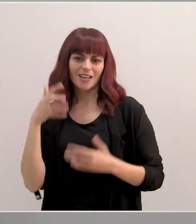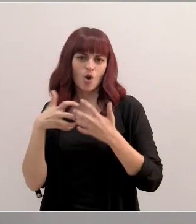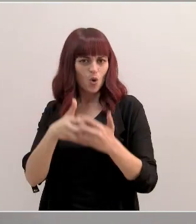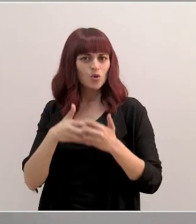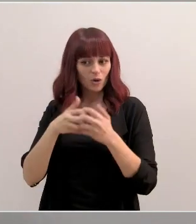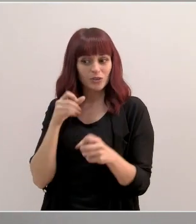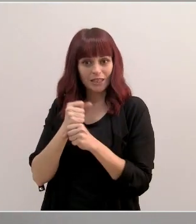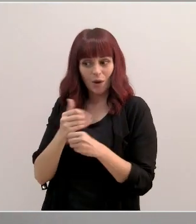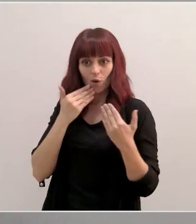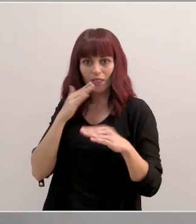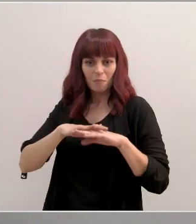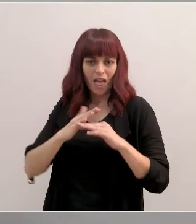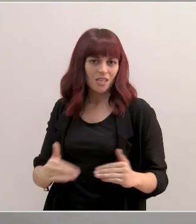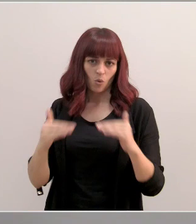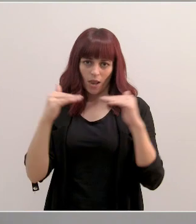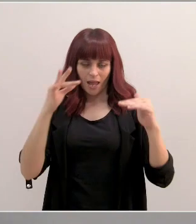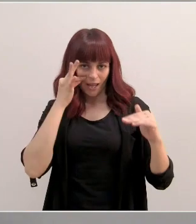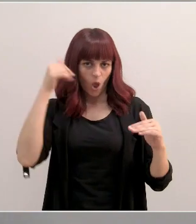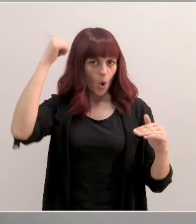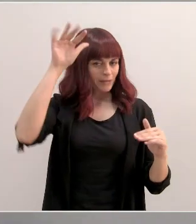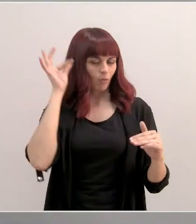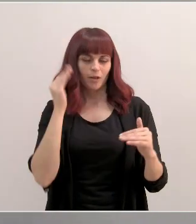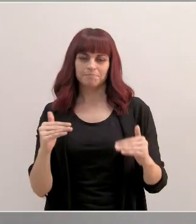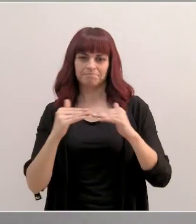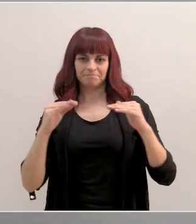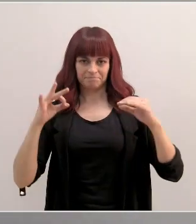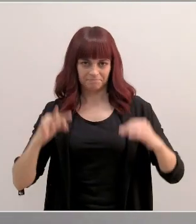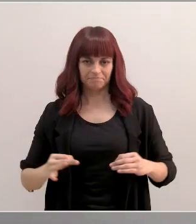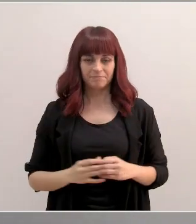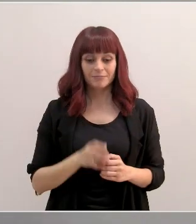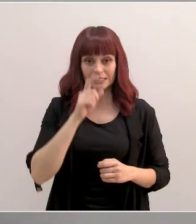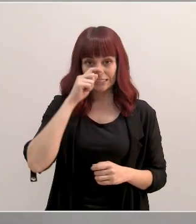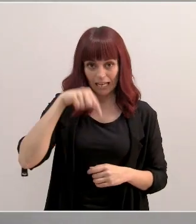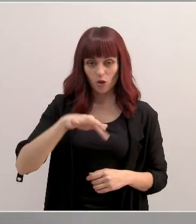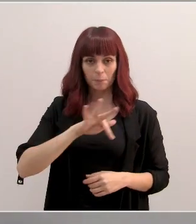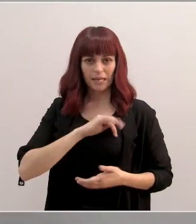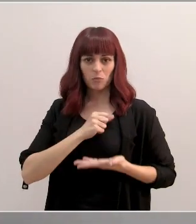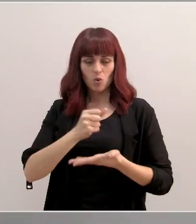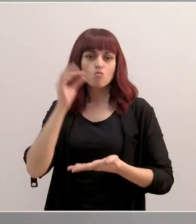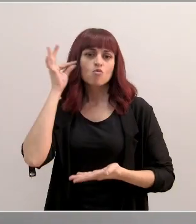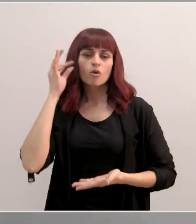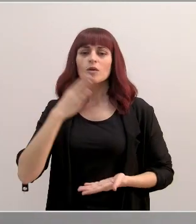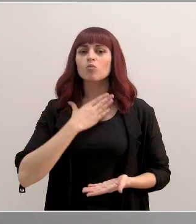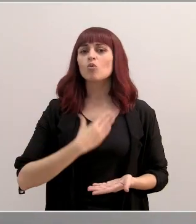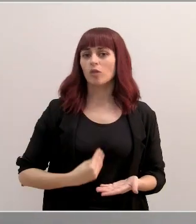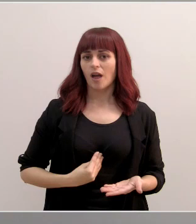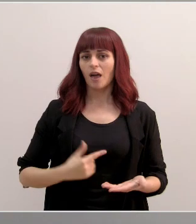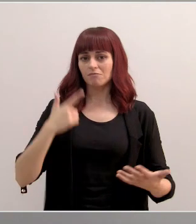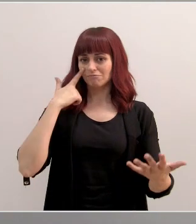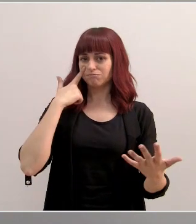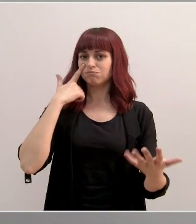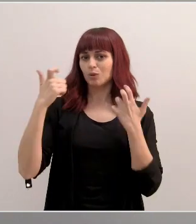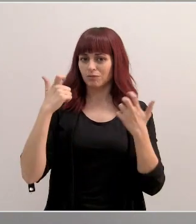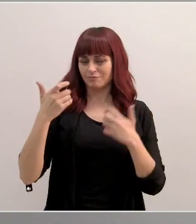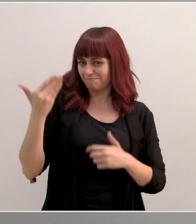trabajo para promover la igualdad real entre hombres y mujeres. Este año, el premio a la mujer murciana que haya destacado de